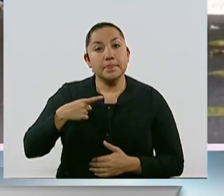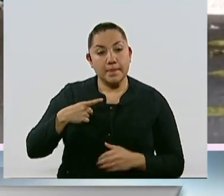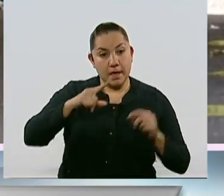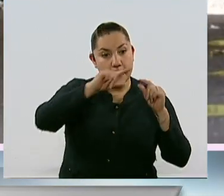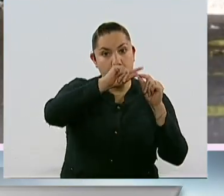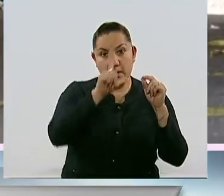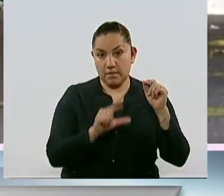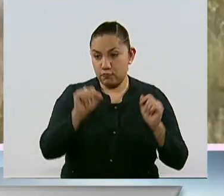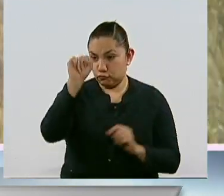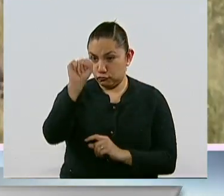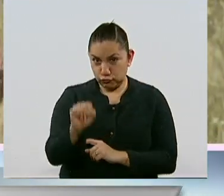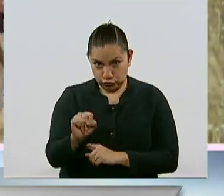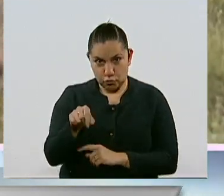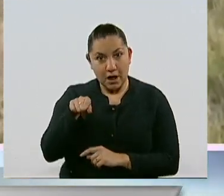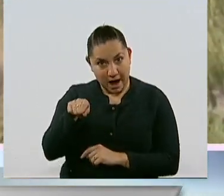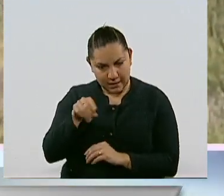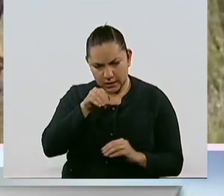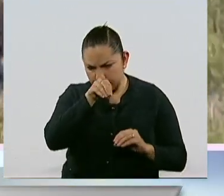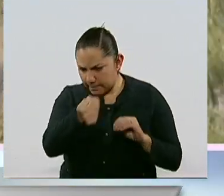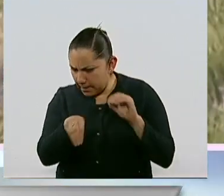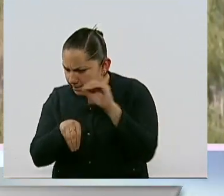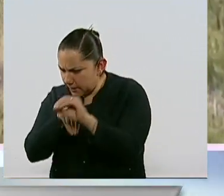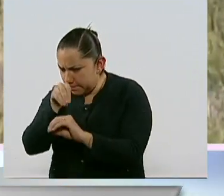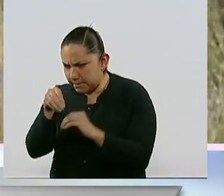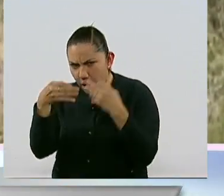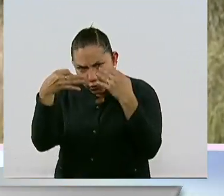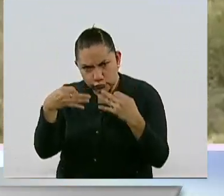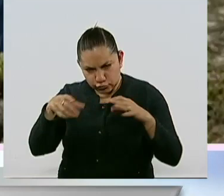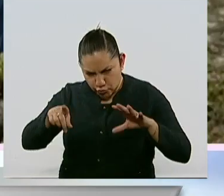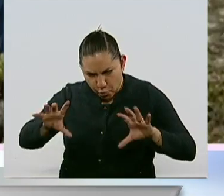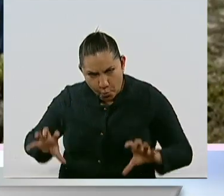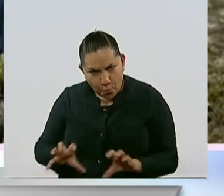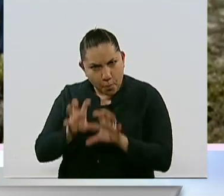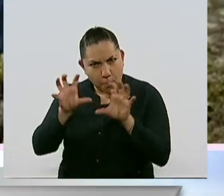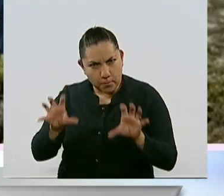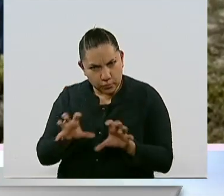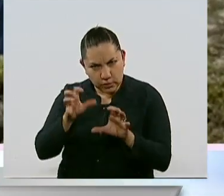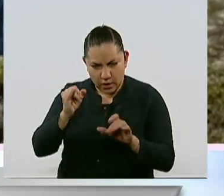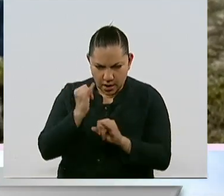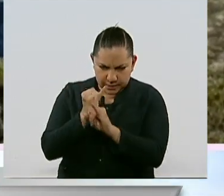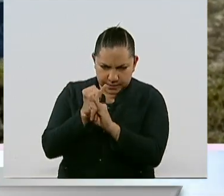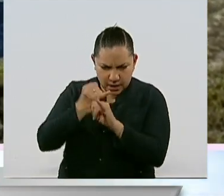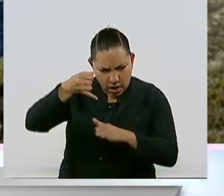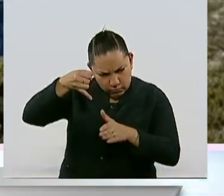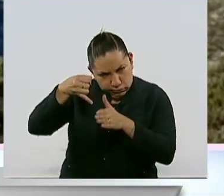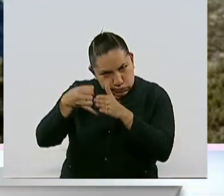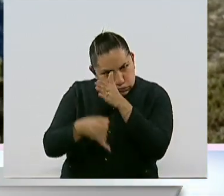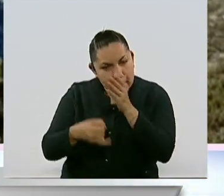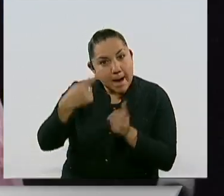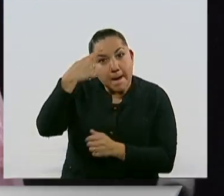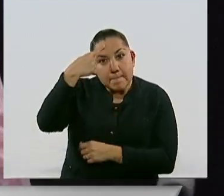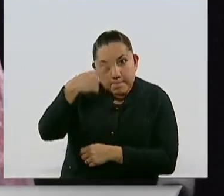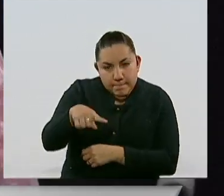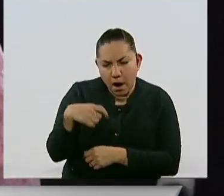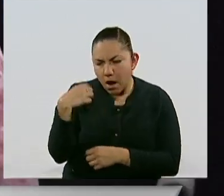que permita identificar el momento en que se están